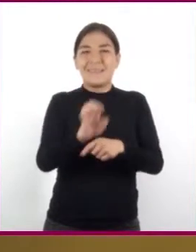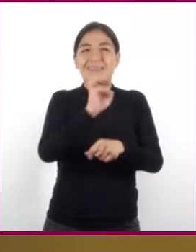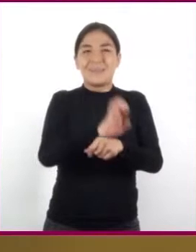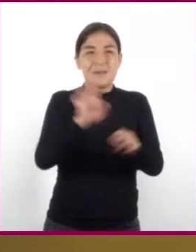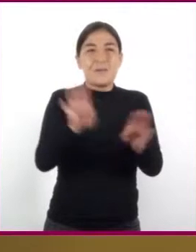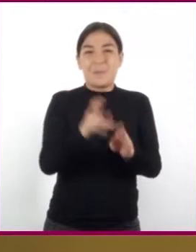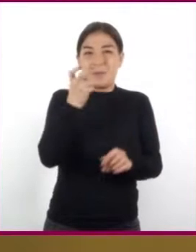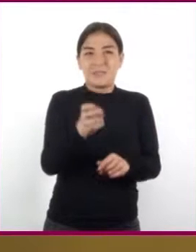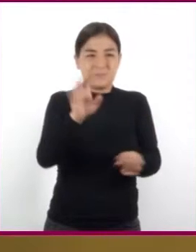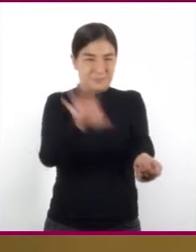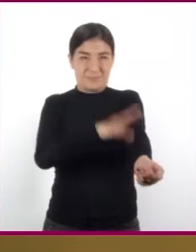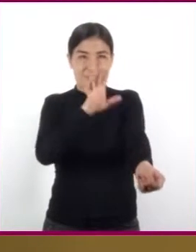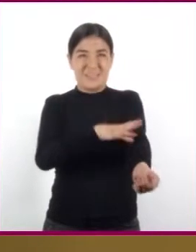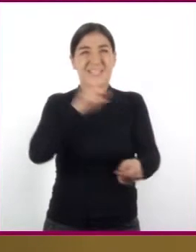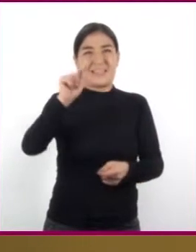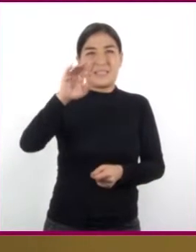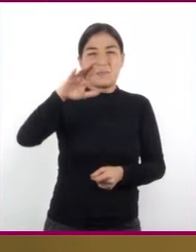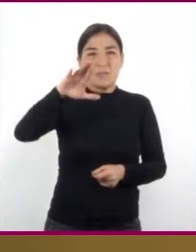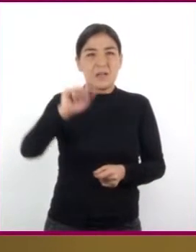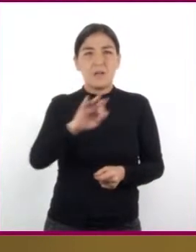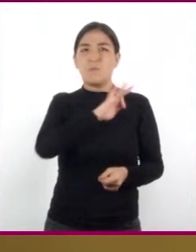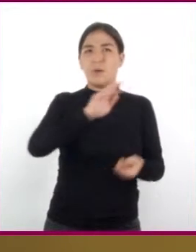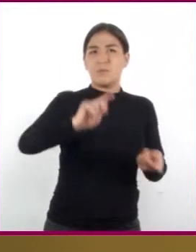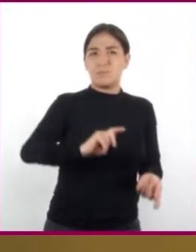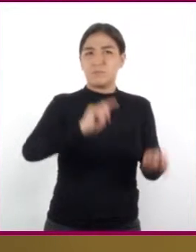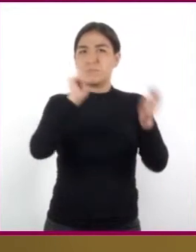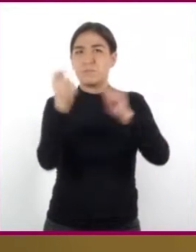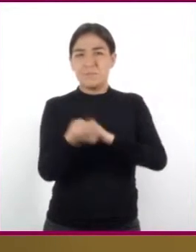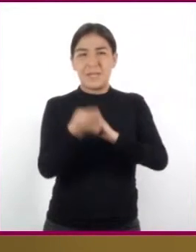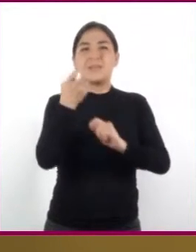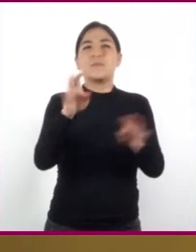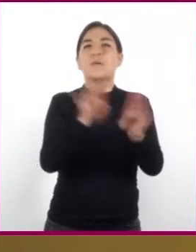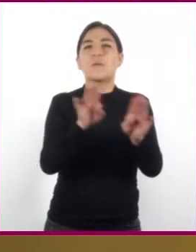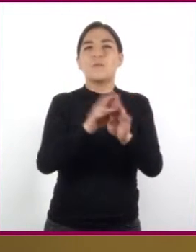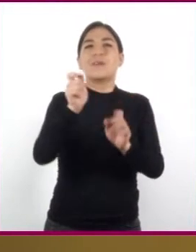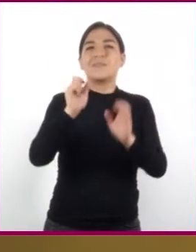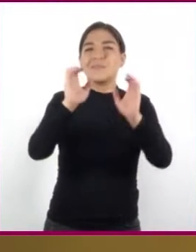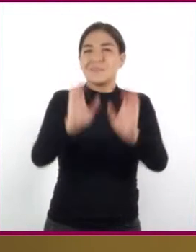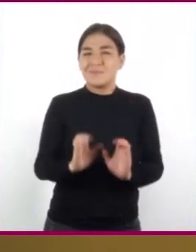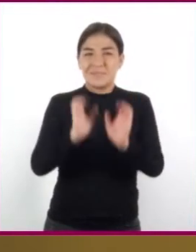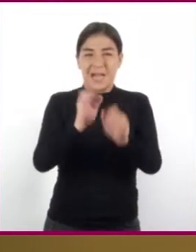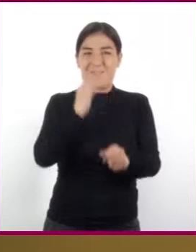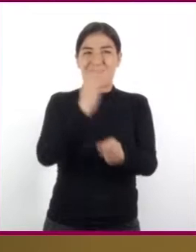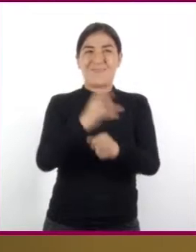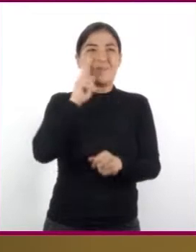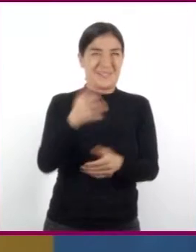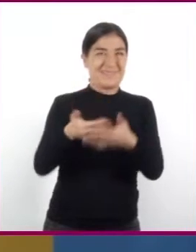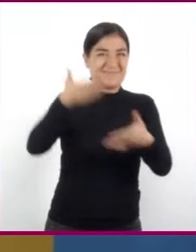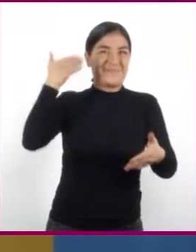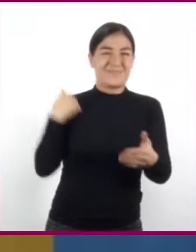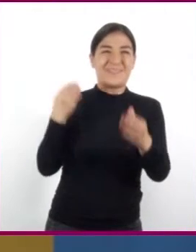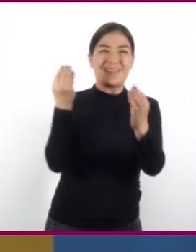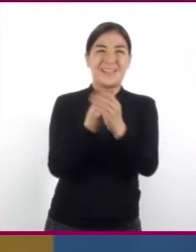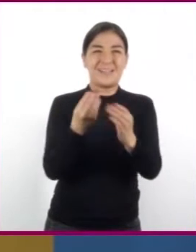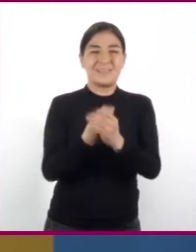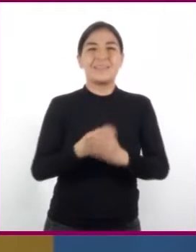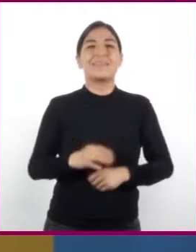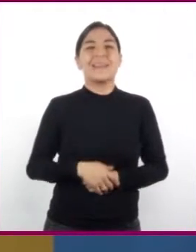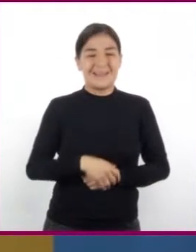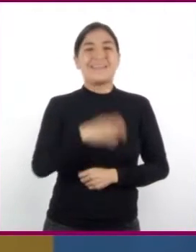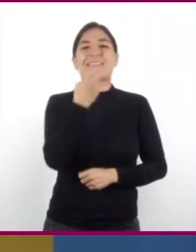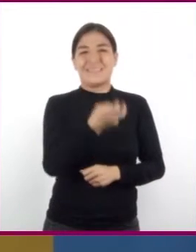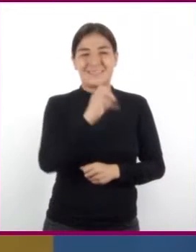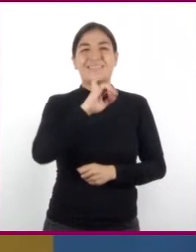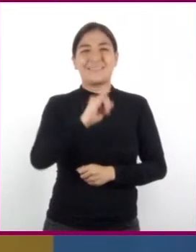energía térmica se puede transformar en otra siguiendo el principio de conservación que hemos visto en sesiones pasadas? Así